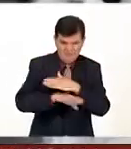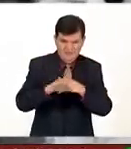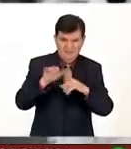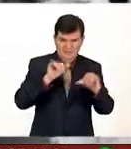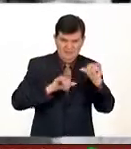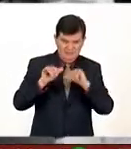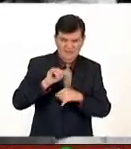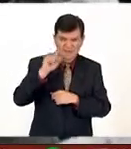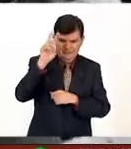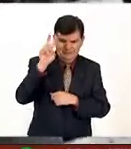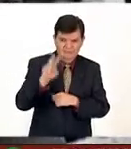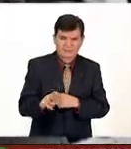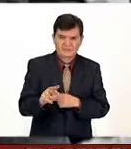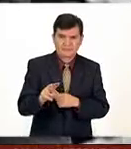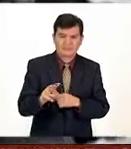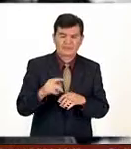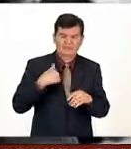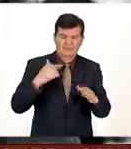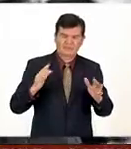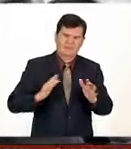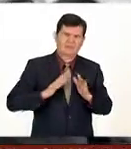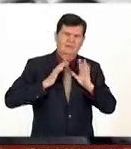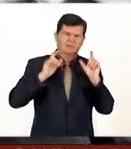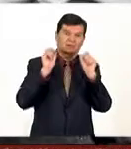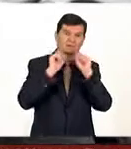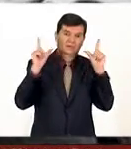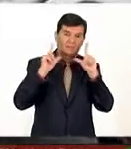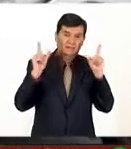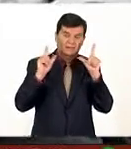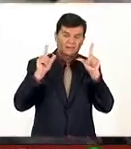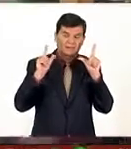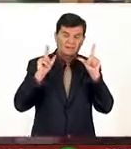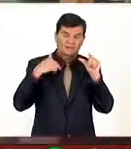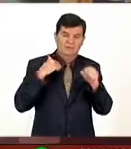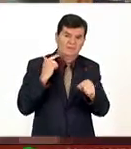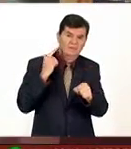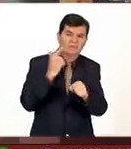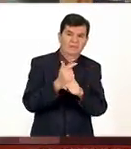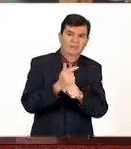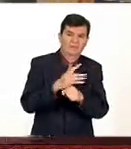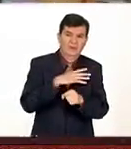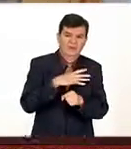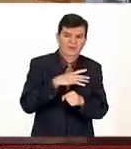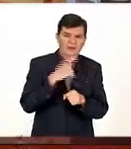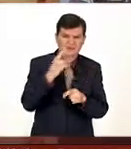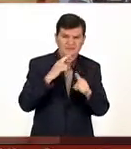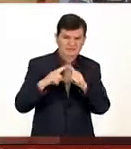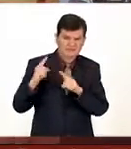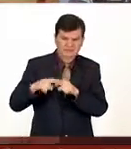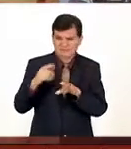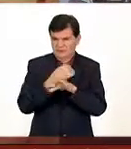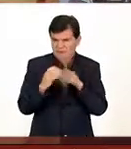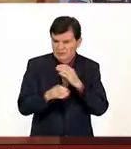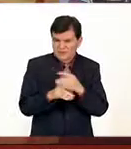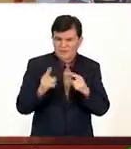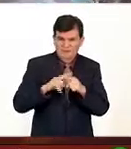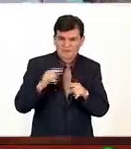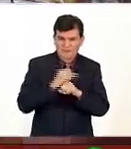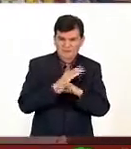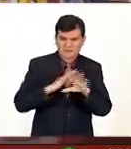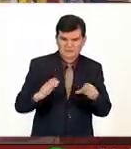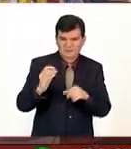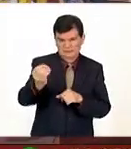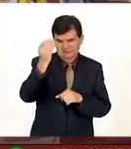la verdad es una sorpresa enorme y me doy cuenta que hay una bola de cosas que por razones de información